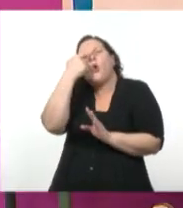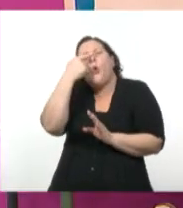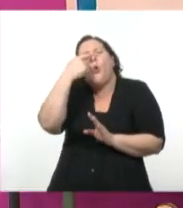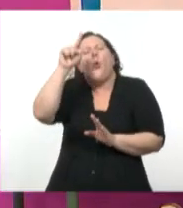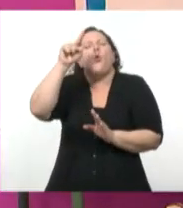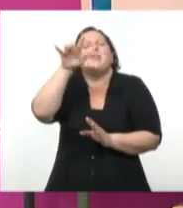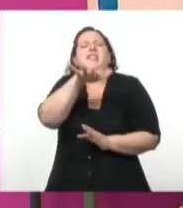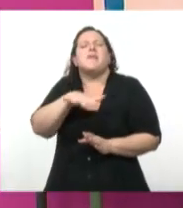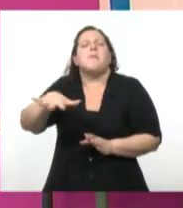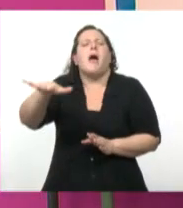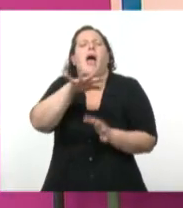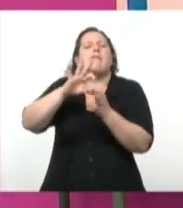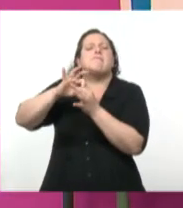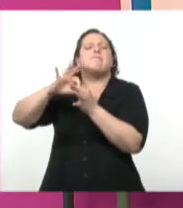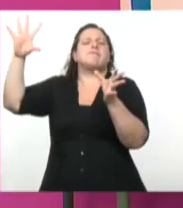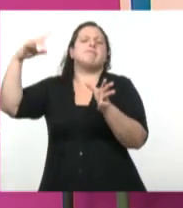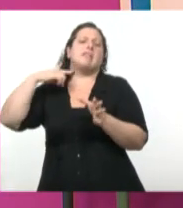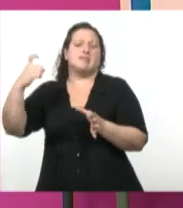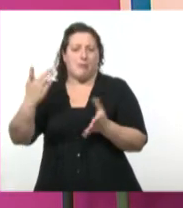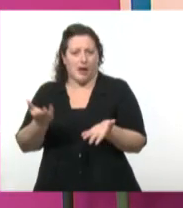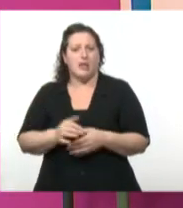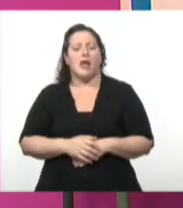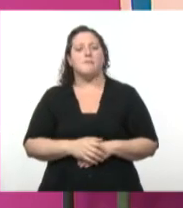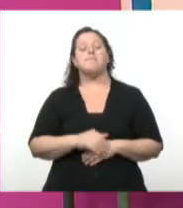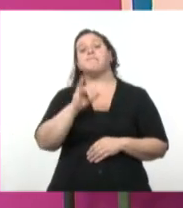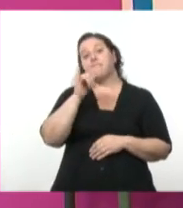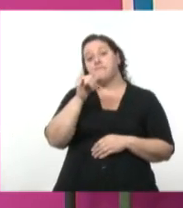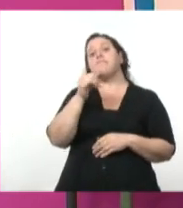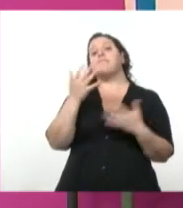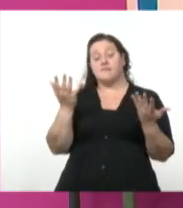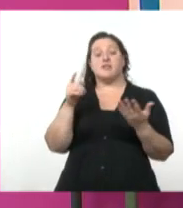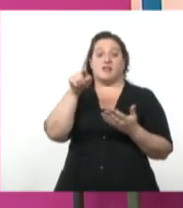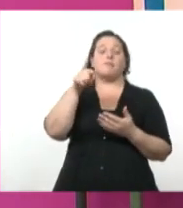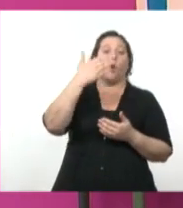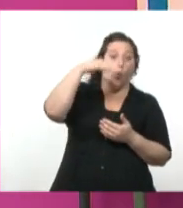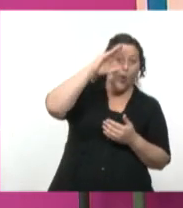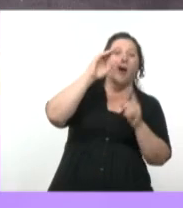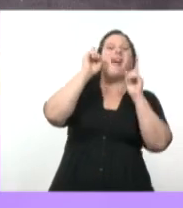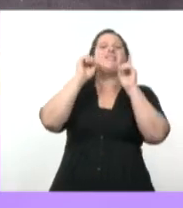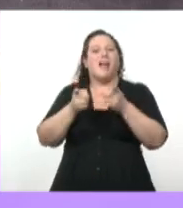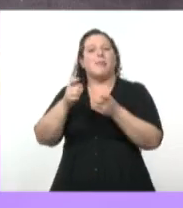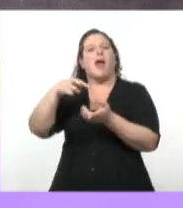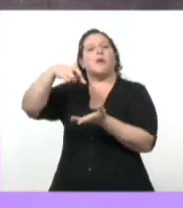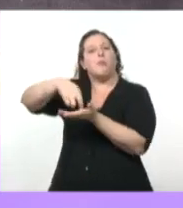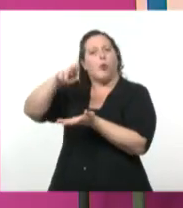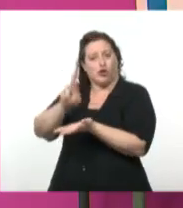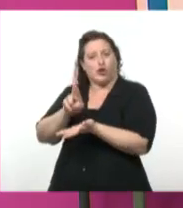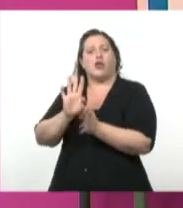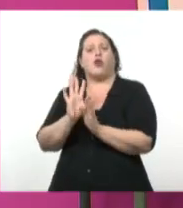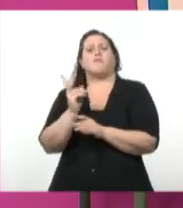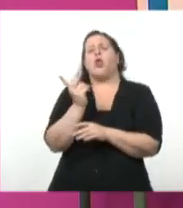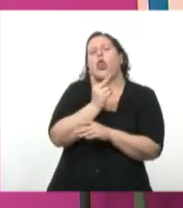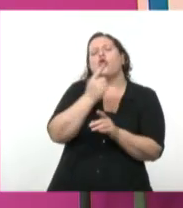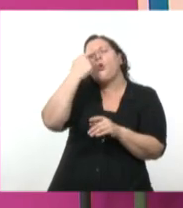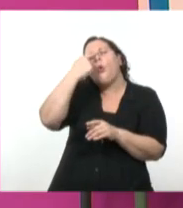regiones que se independiza al final del periodo es Cuba y Puerto Rico, son de los últimos territorios que se independizan de